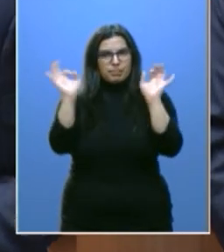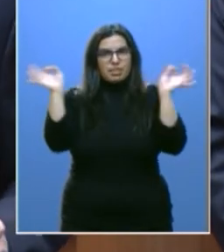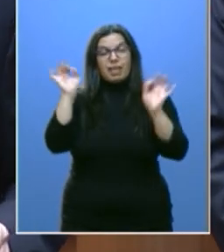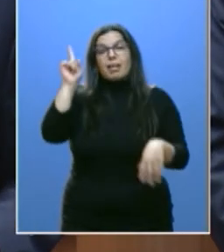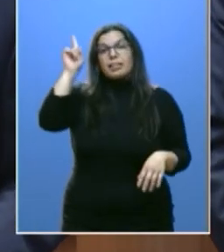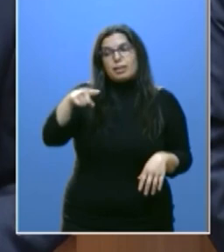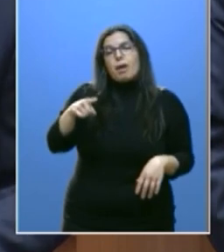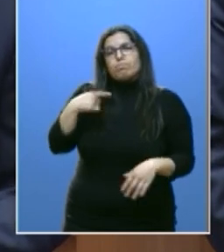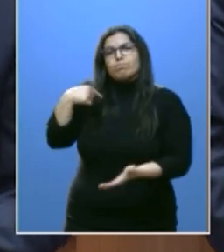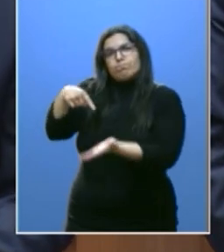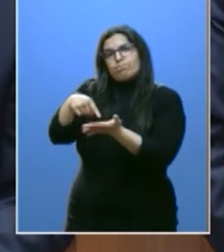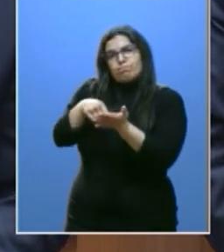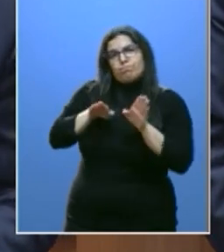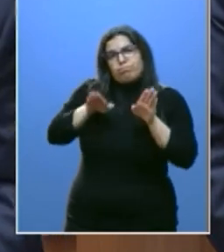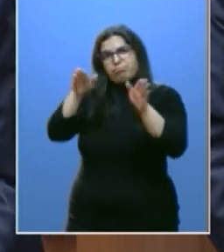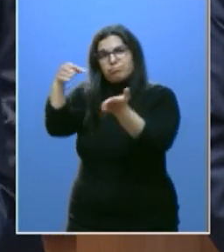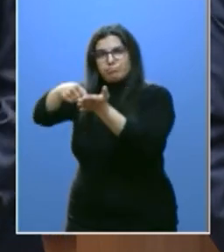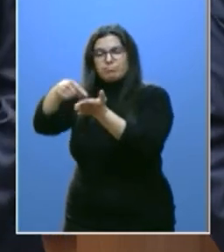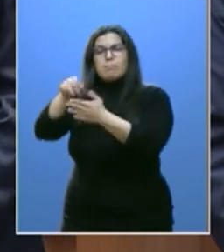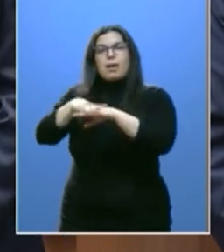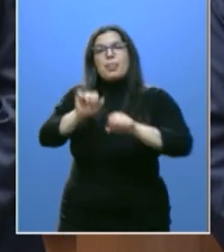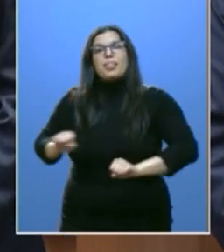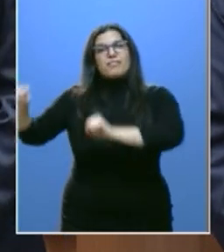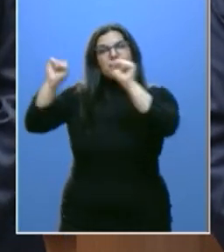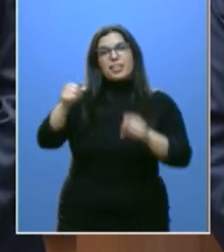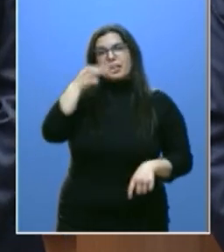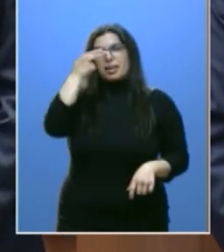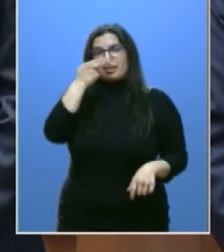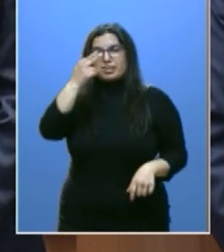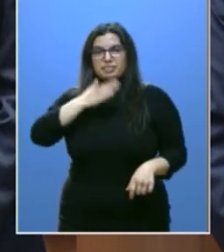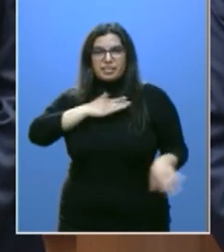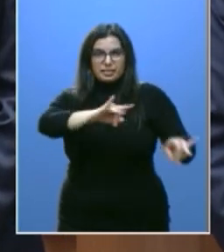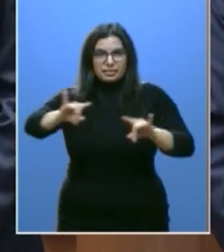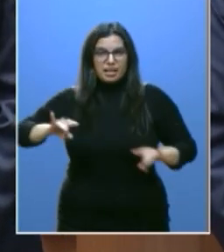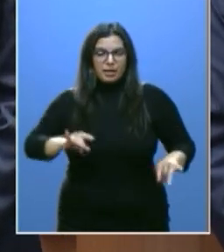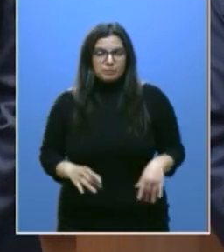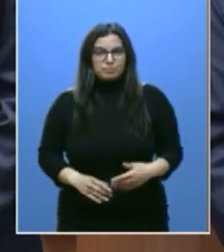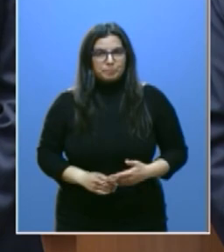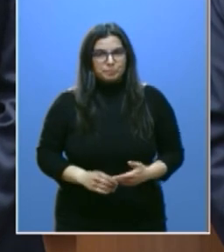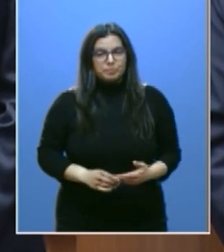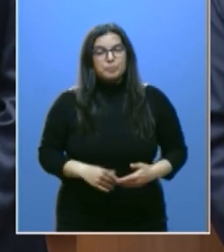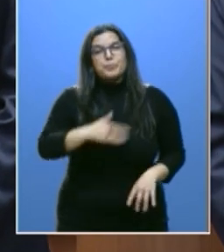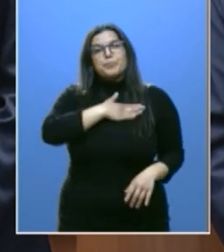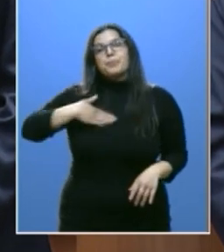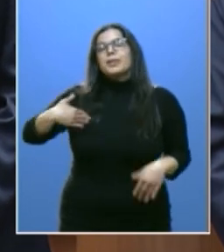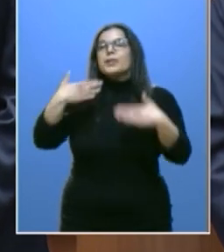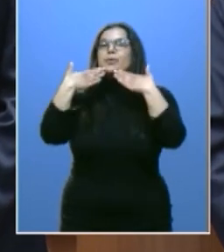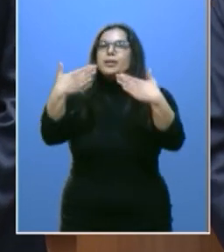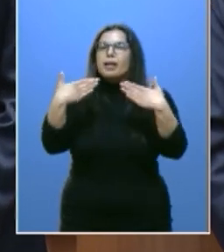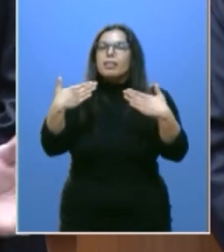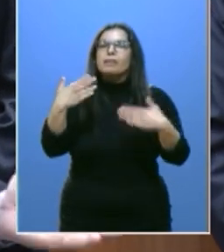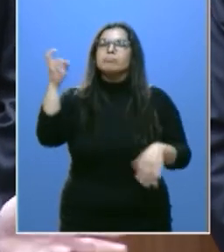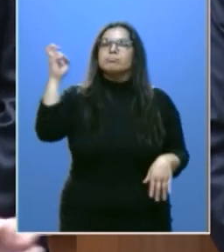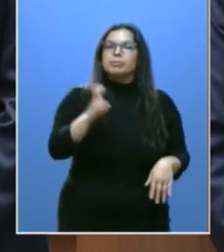seremos exigentes en la defensa de los intereses de nuestra tierra. Quiero agradecer la presencia